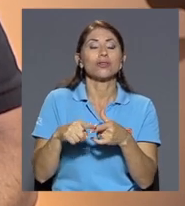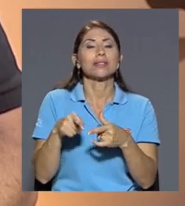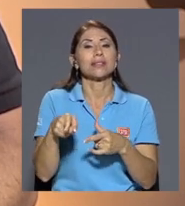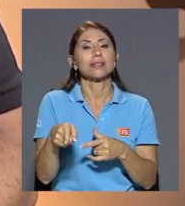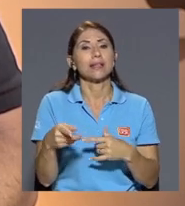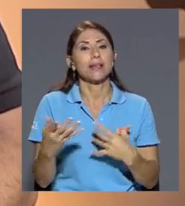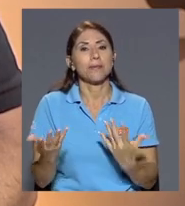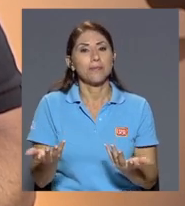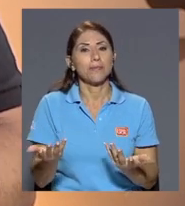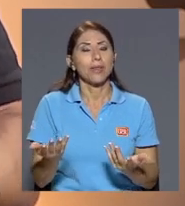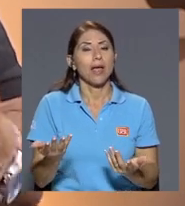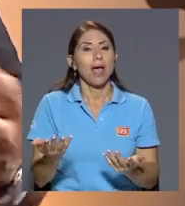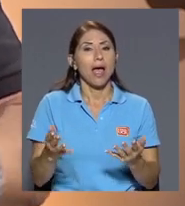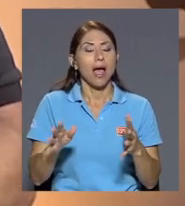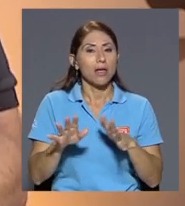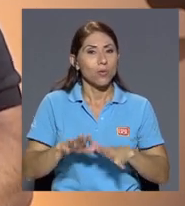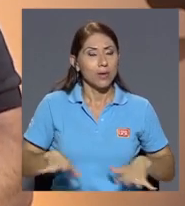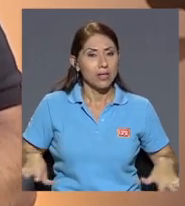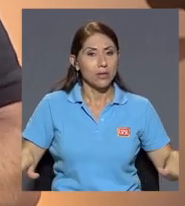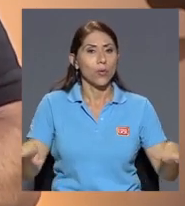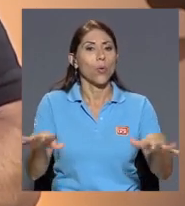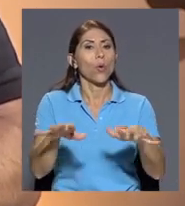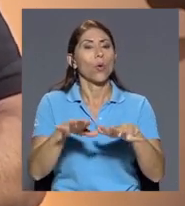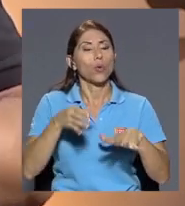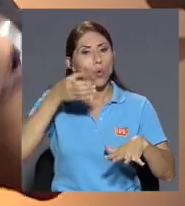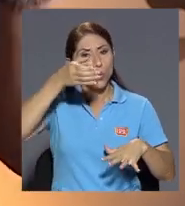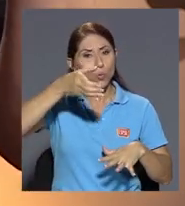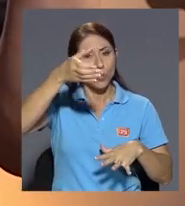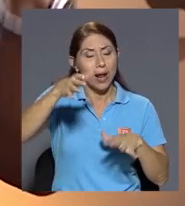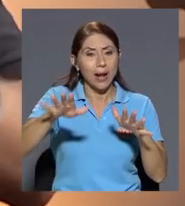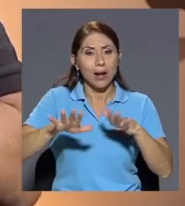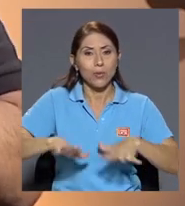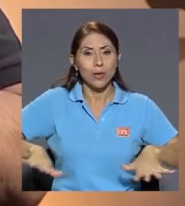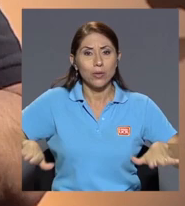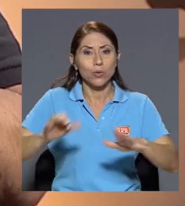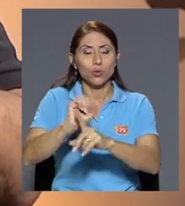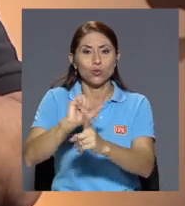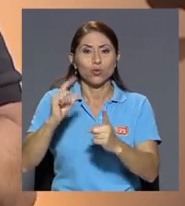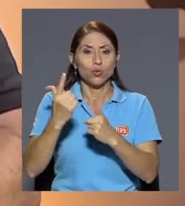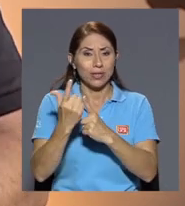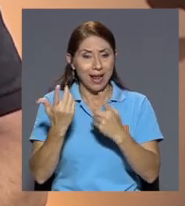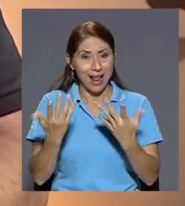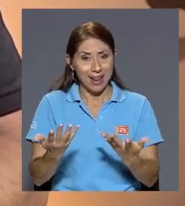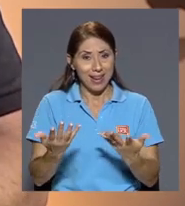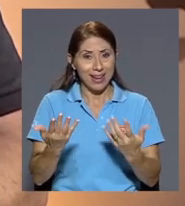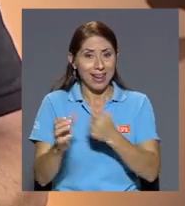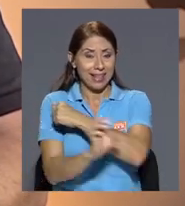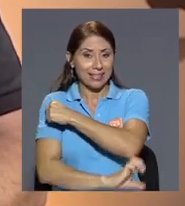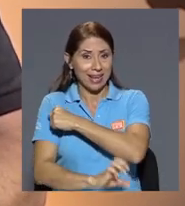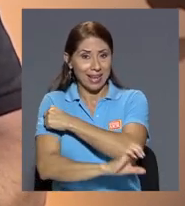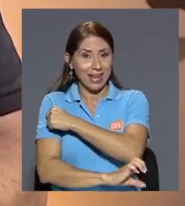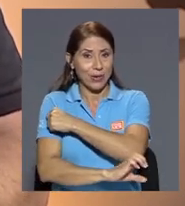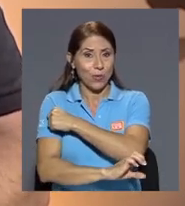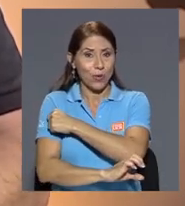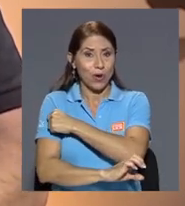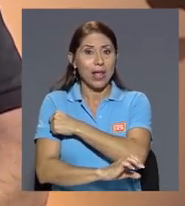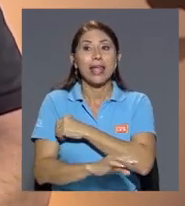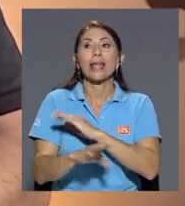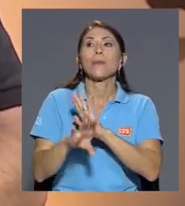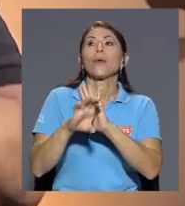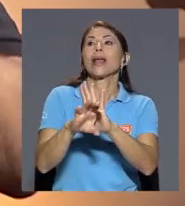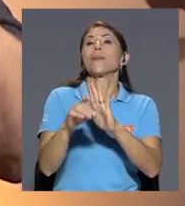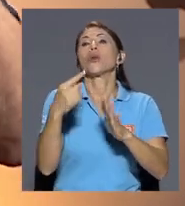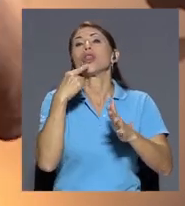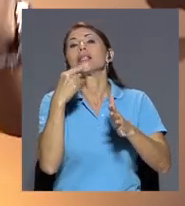un un entorno ¿verdad? cultural y social que es foráneo que nos dice que las ciudades tienen que estar de tal